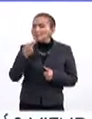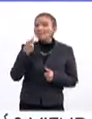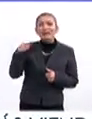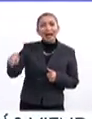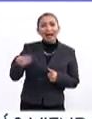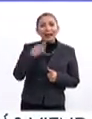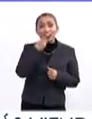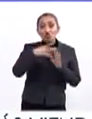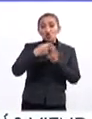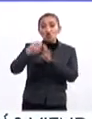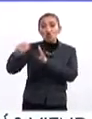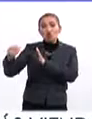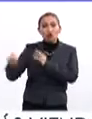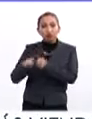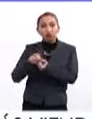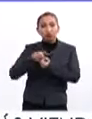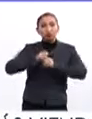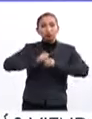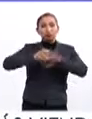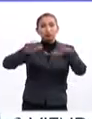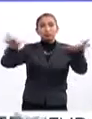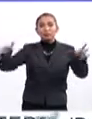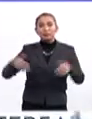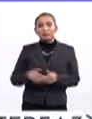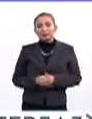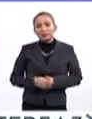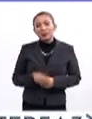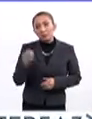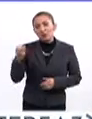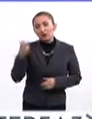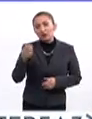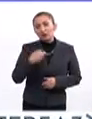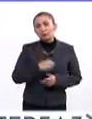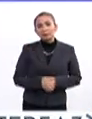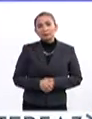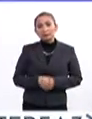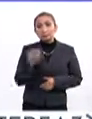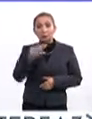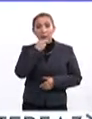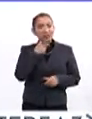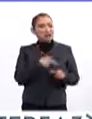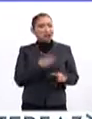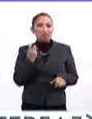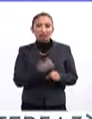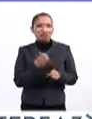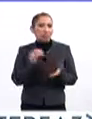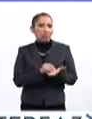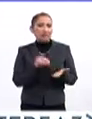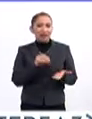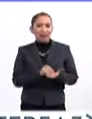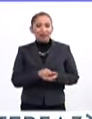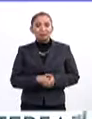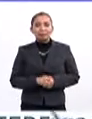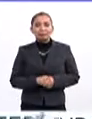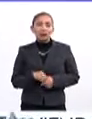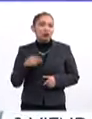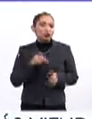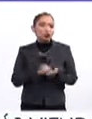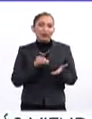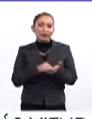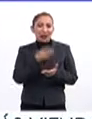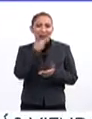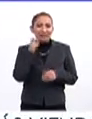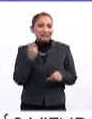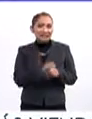y al repetirlo realmente ahora sí que ya lo digirió y por eso lo comparte. Aunque los hombres siguen siendo necios. Precisamente porque